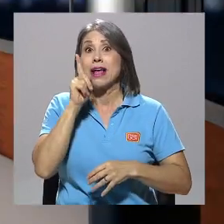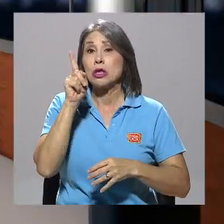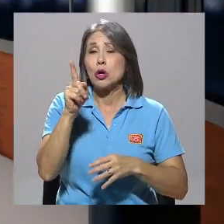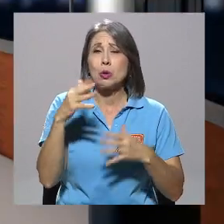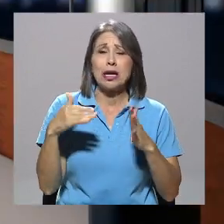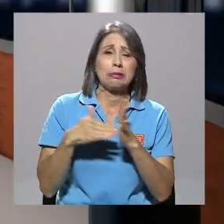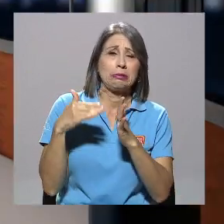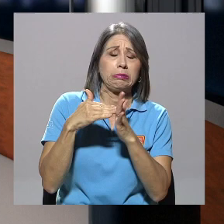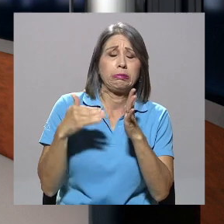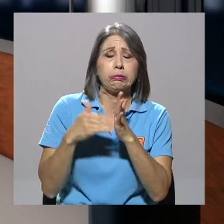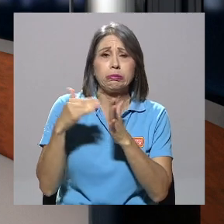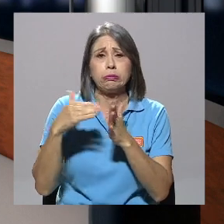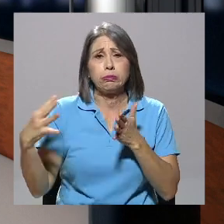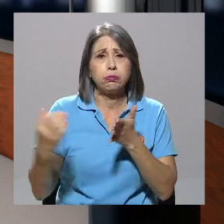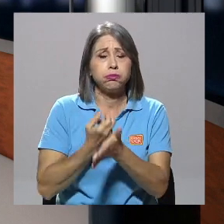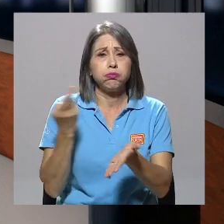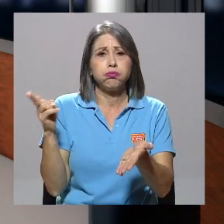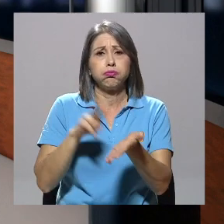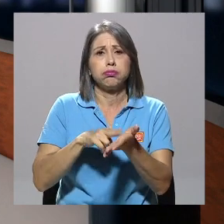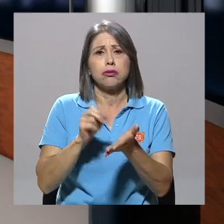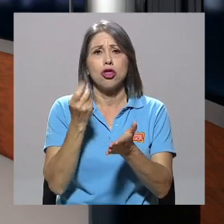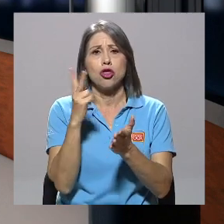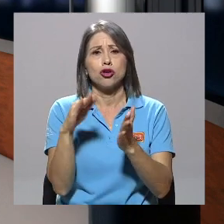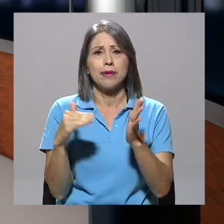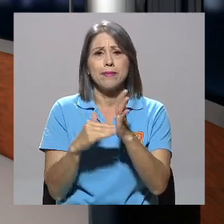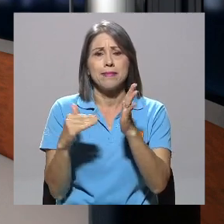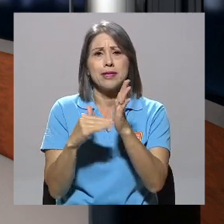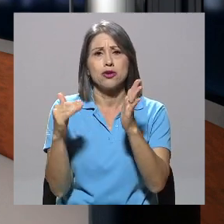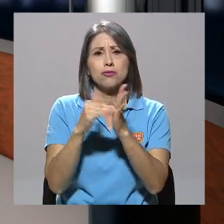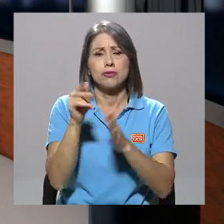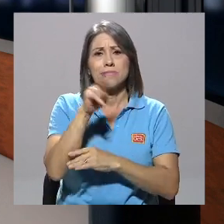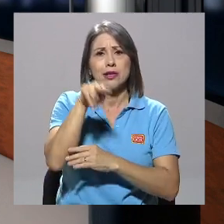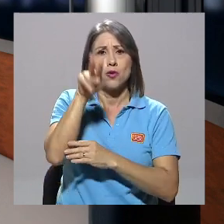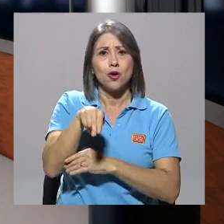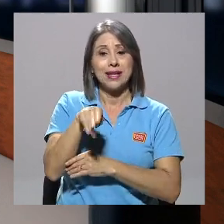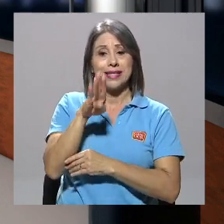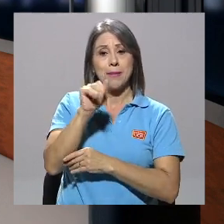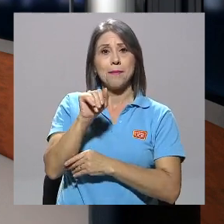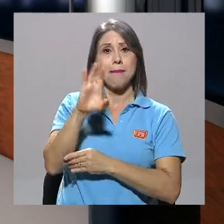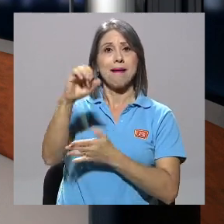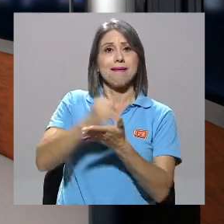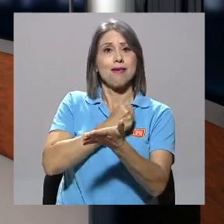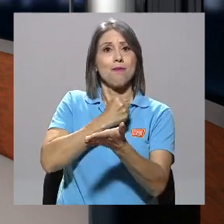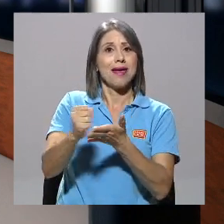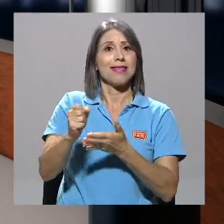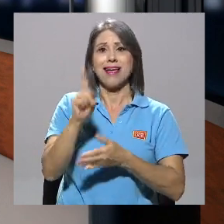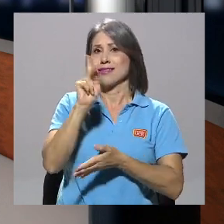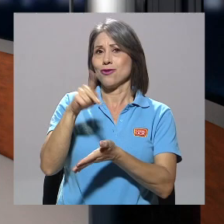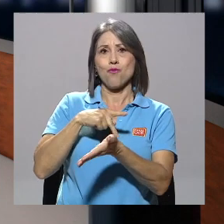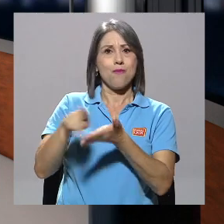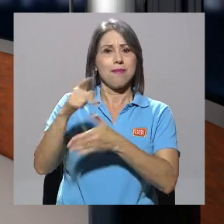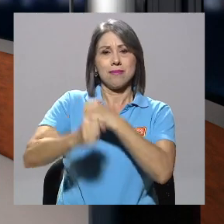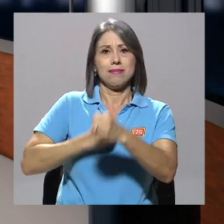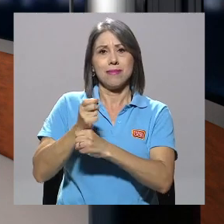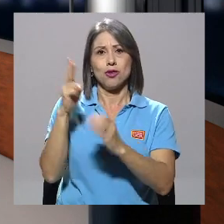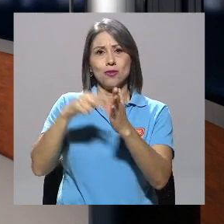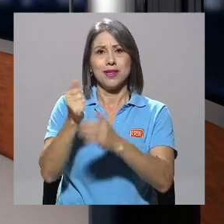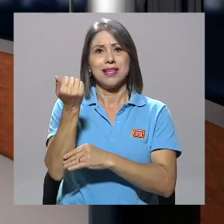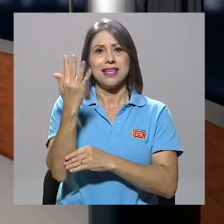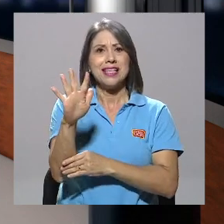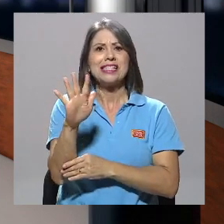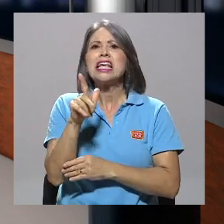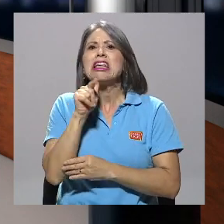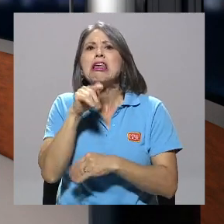multimillonaria multa de 12 mil millones de colones que Back Credomatic dejó de pagar en el 2015 por